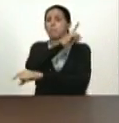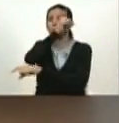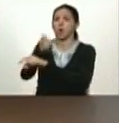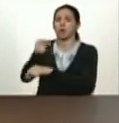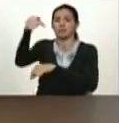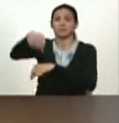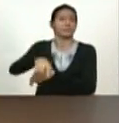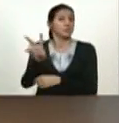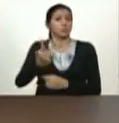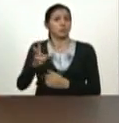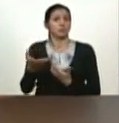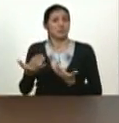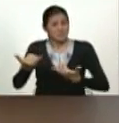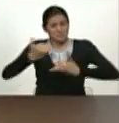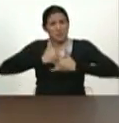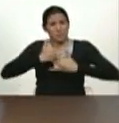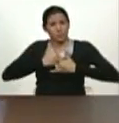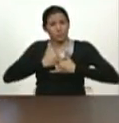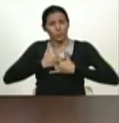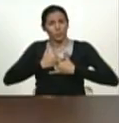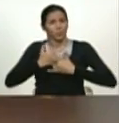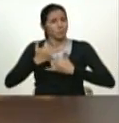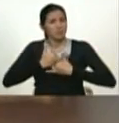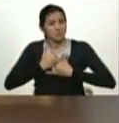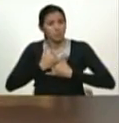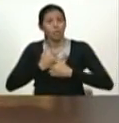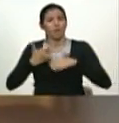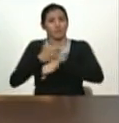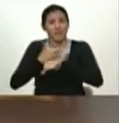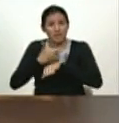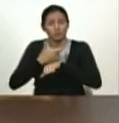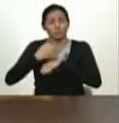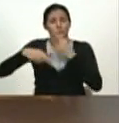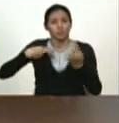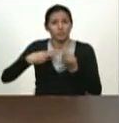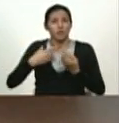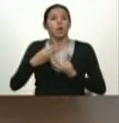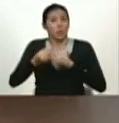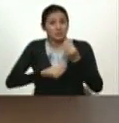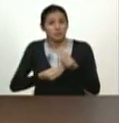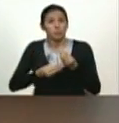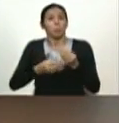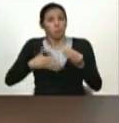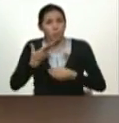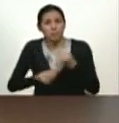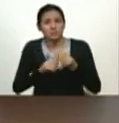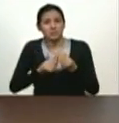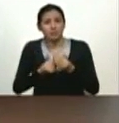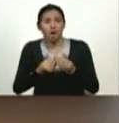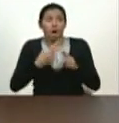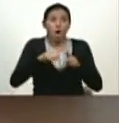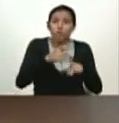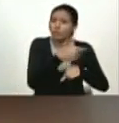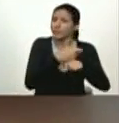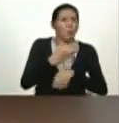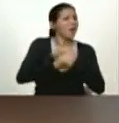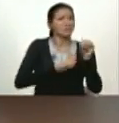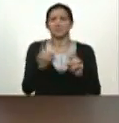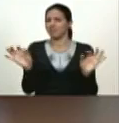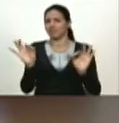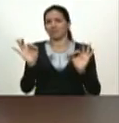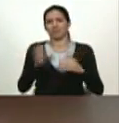o lo hacemos nosotros queridos hermanos o no lo va hacer nadie en este país y estoy seguro yo tengo una gran fuerza